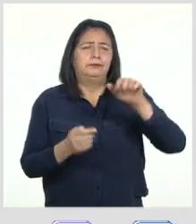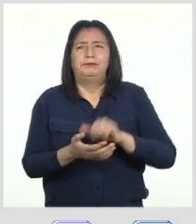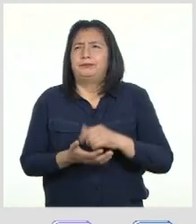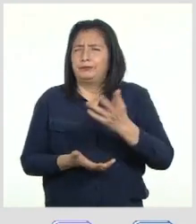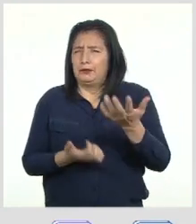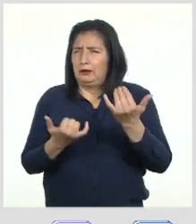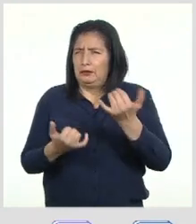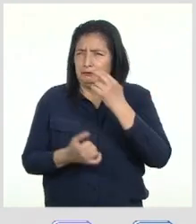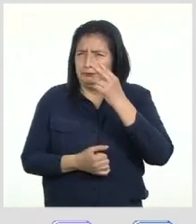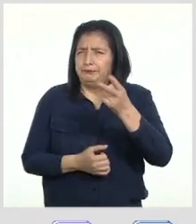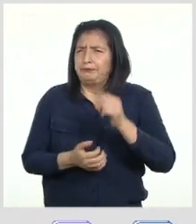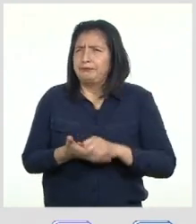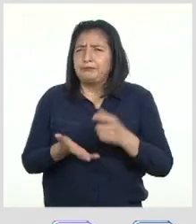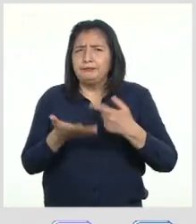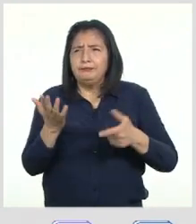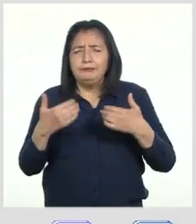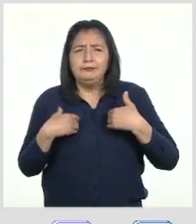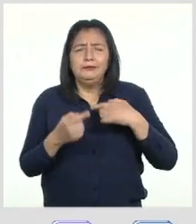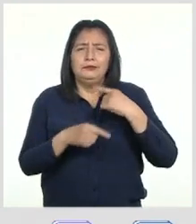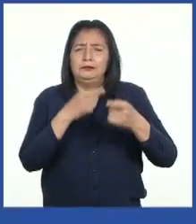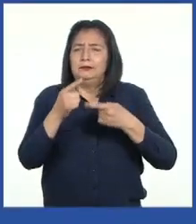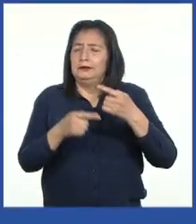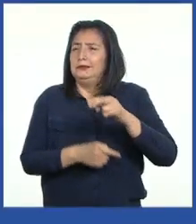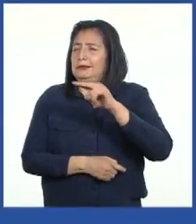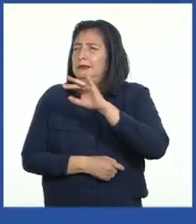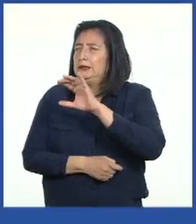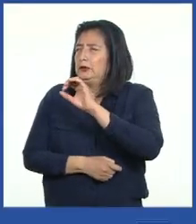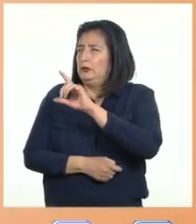veamos ahora qué tiene para contarnos Nicole